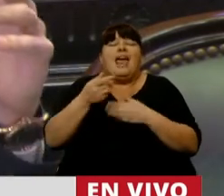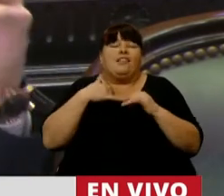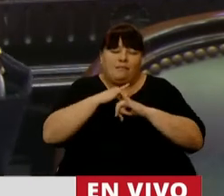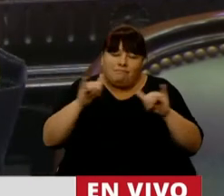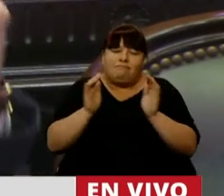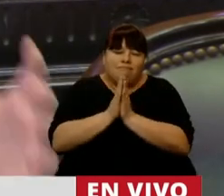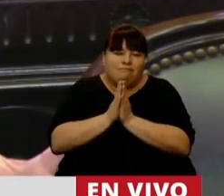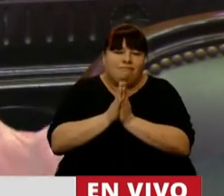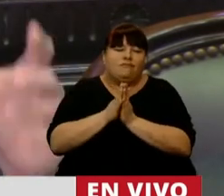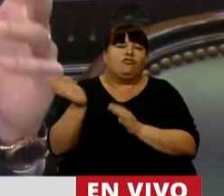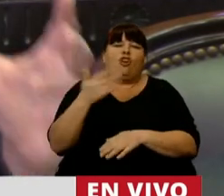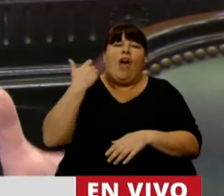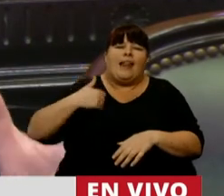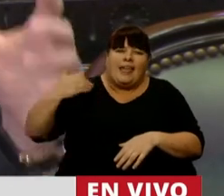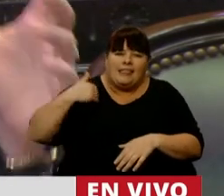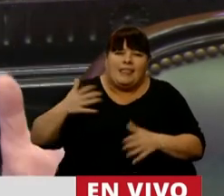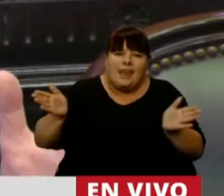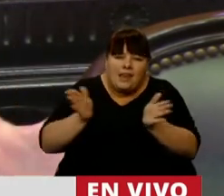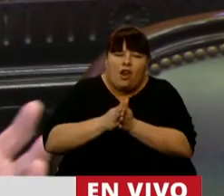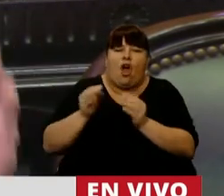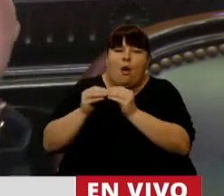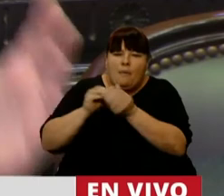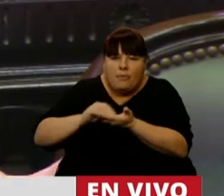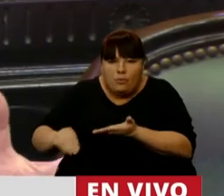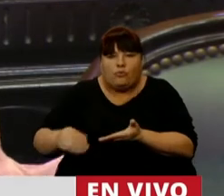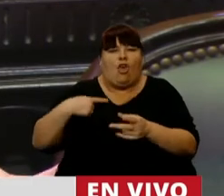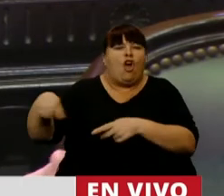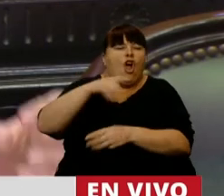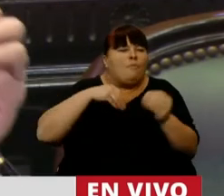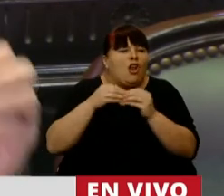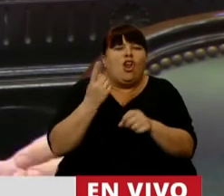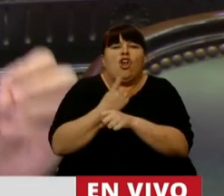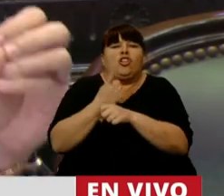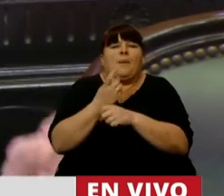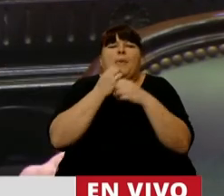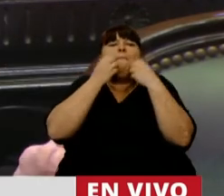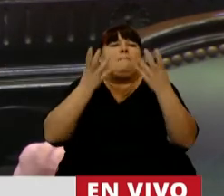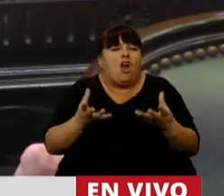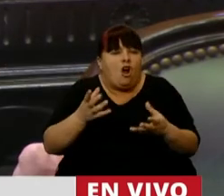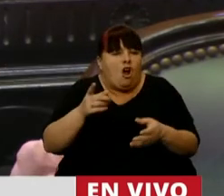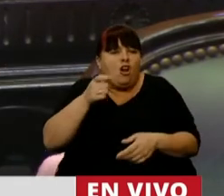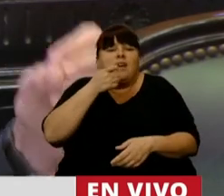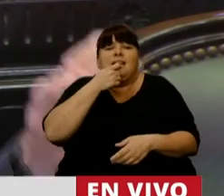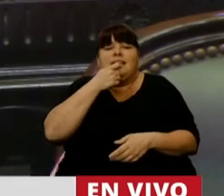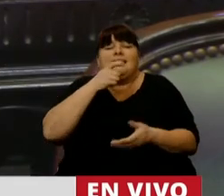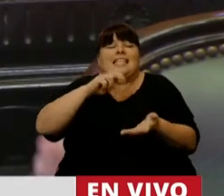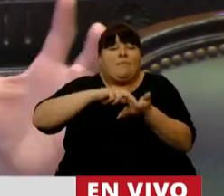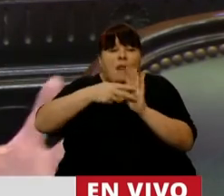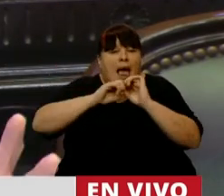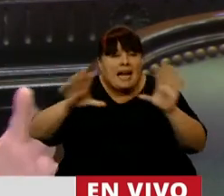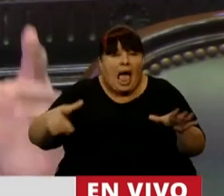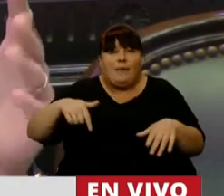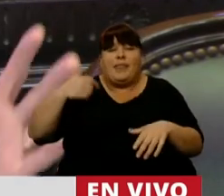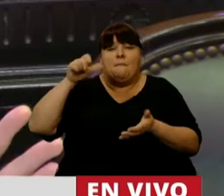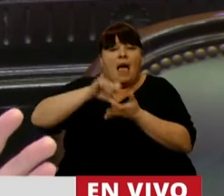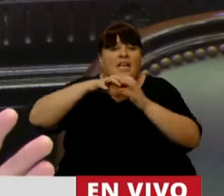mis queridos compatriotas, argentinos, colegas, compañeros, no podemos salir de una crisis, de